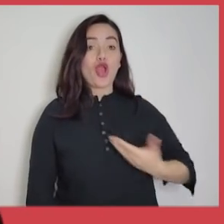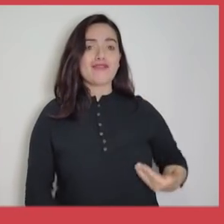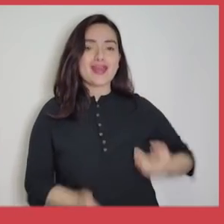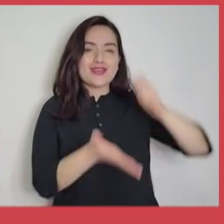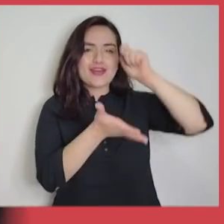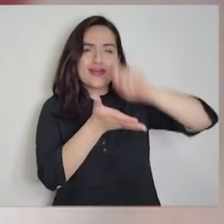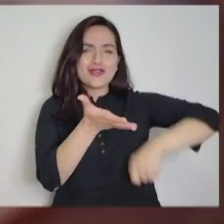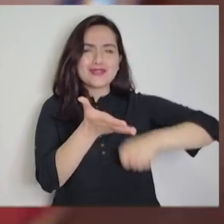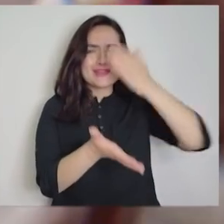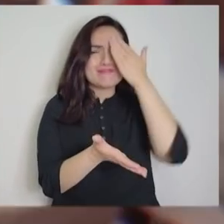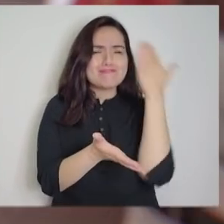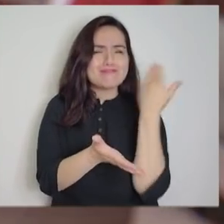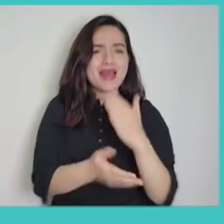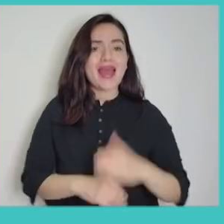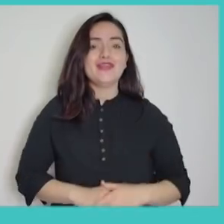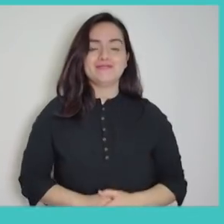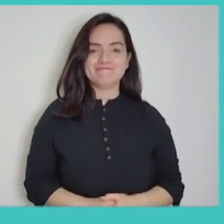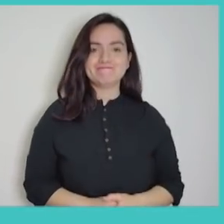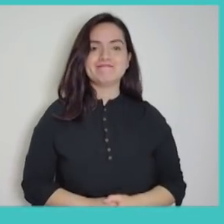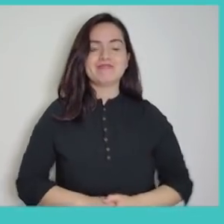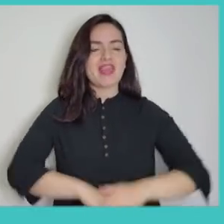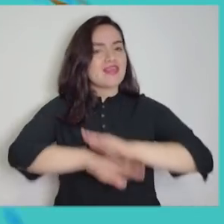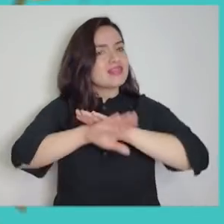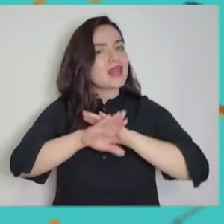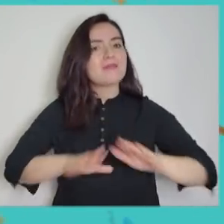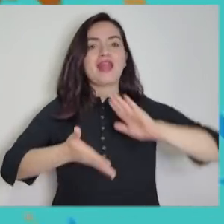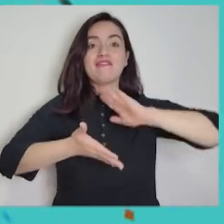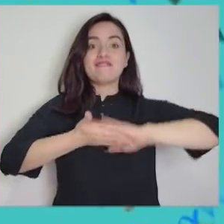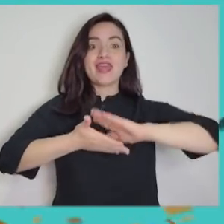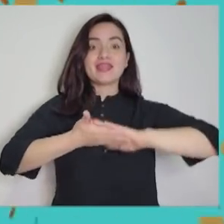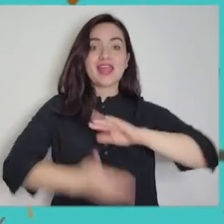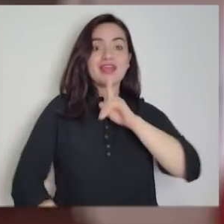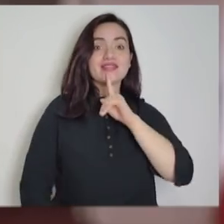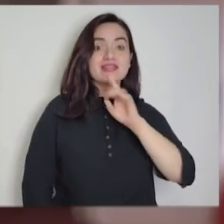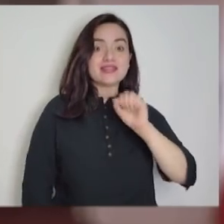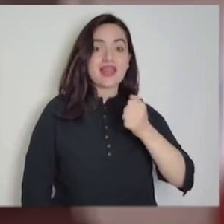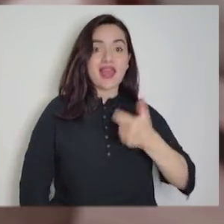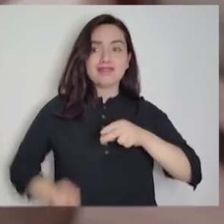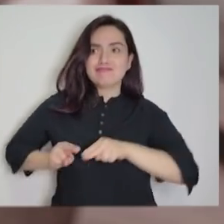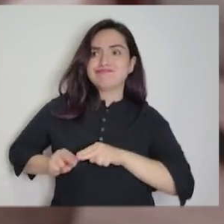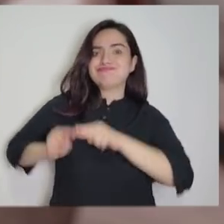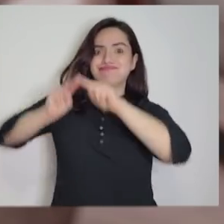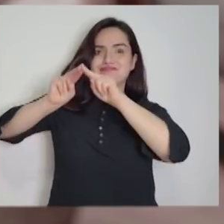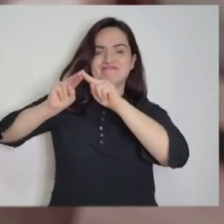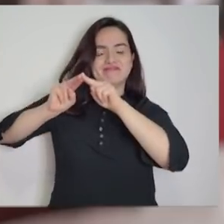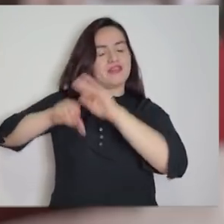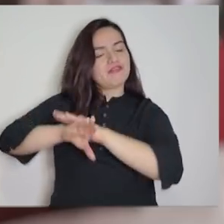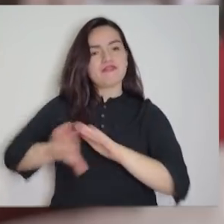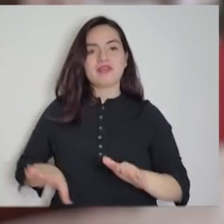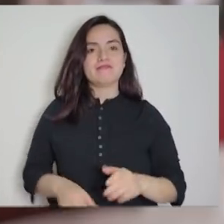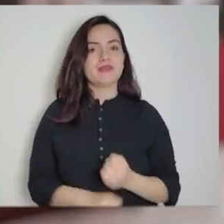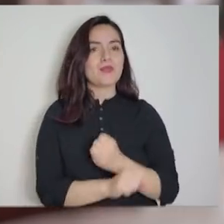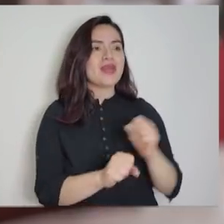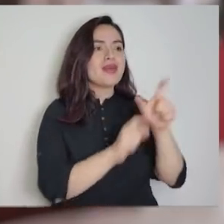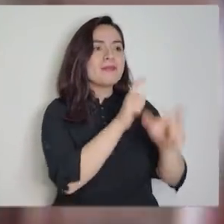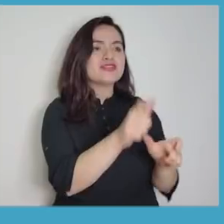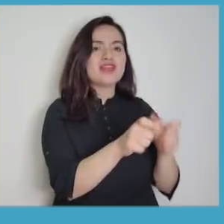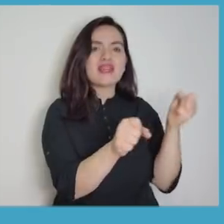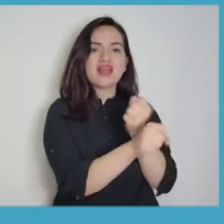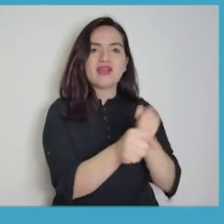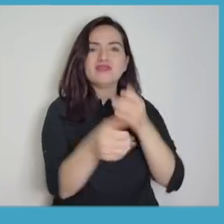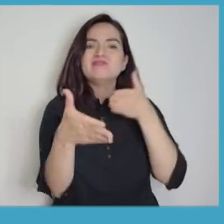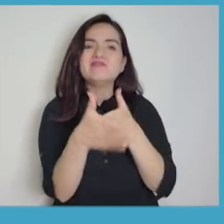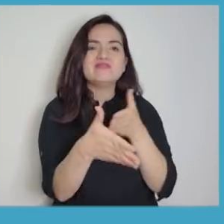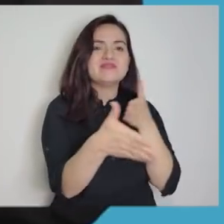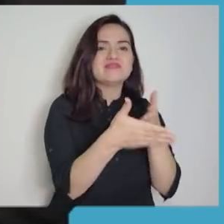hechos por el gobierno. Tenemos que decirle, se termina la fiesta del TAC. No podemos estar limitando la capacidad laboral